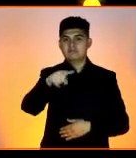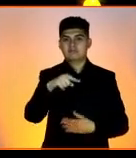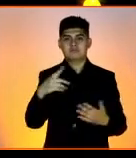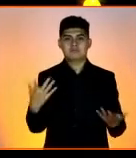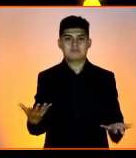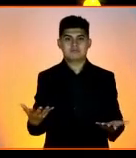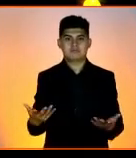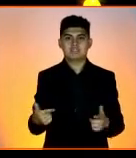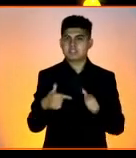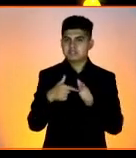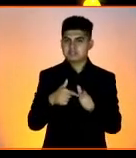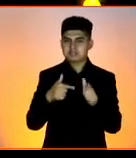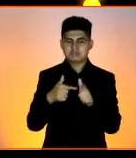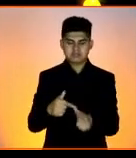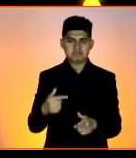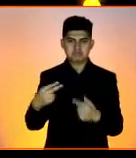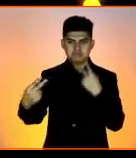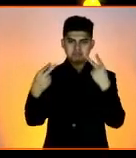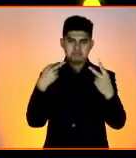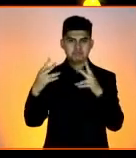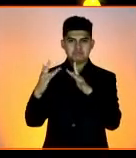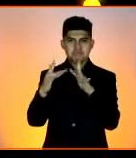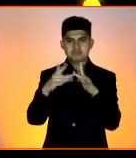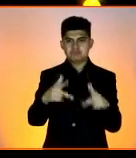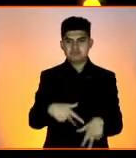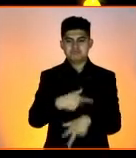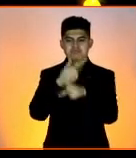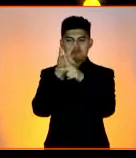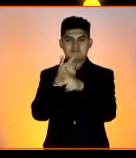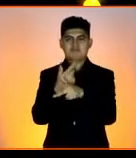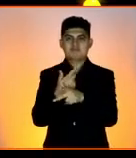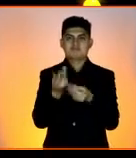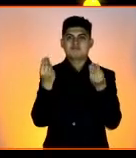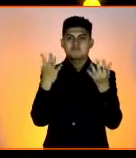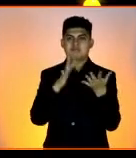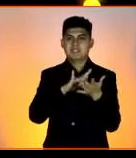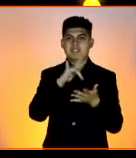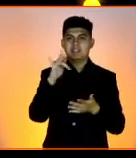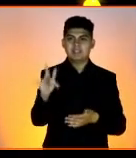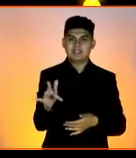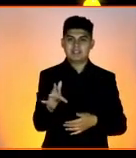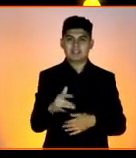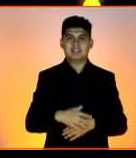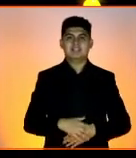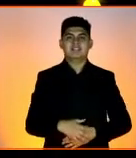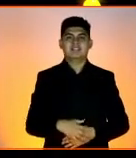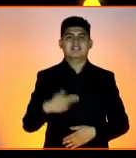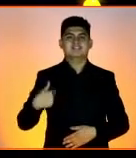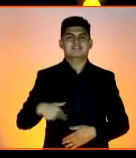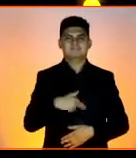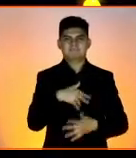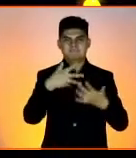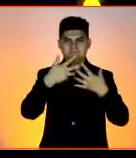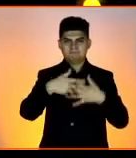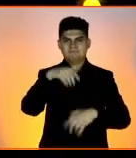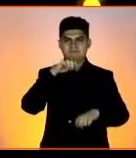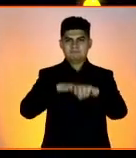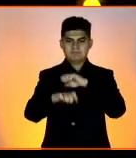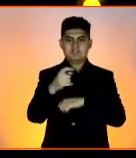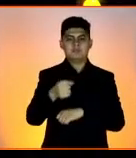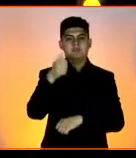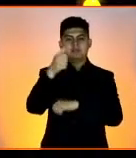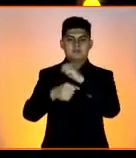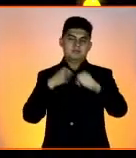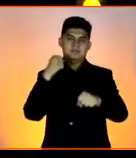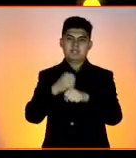nos sigan acompañando en esta transmisión, agradecemos pues ya a nuestras empresas de primer año y